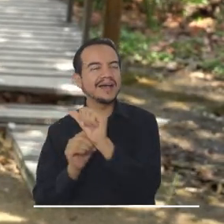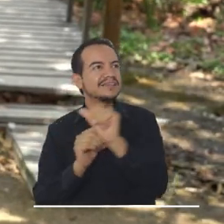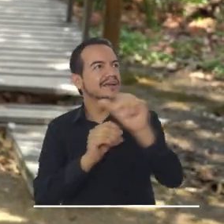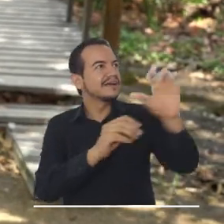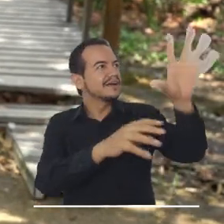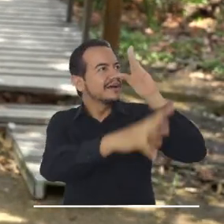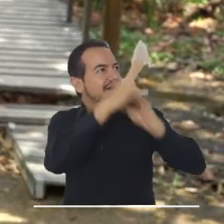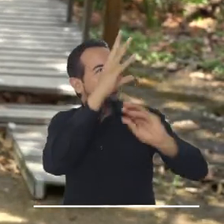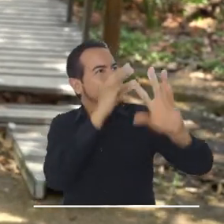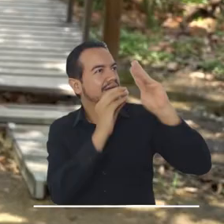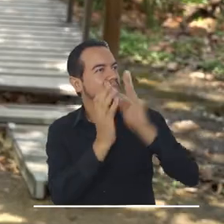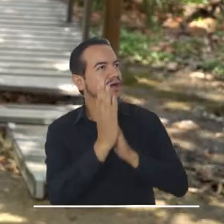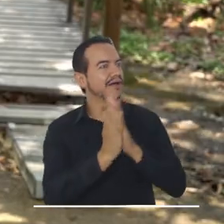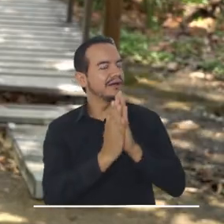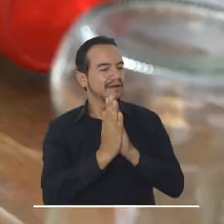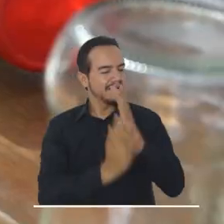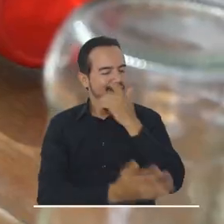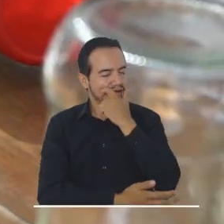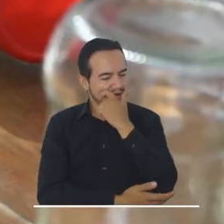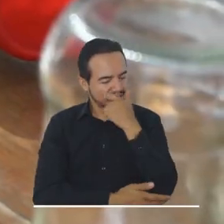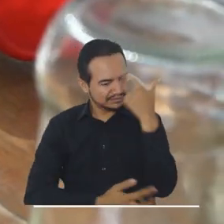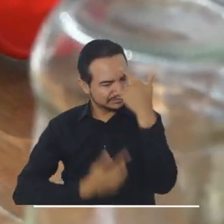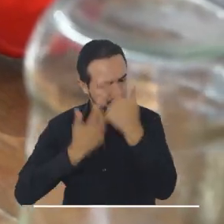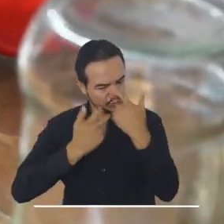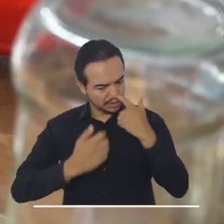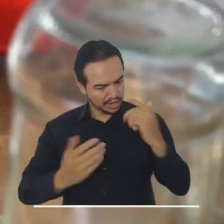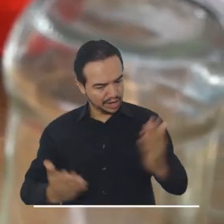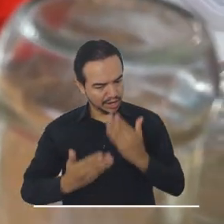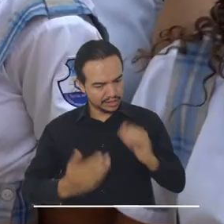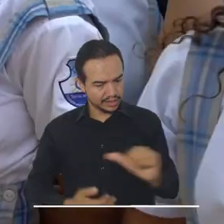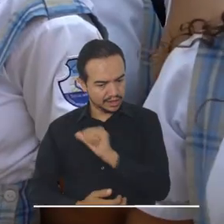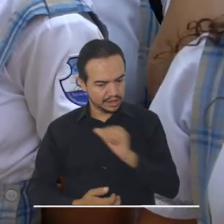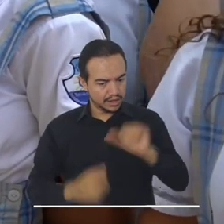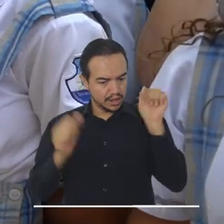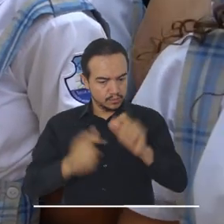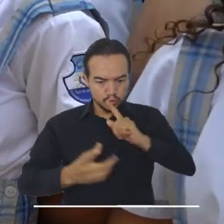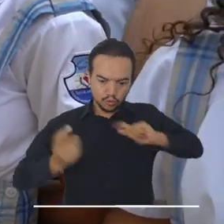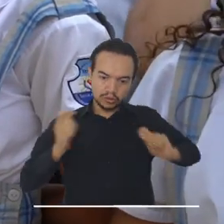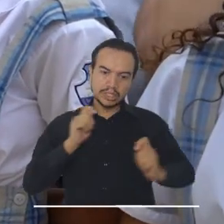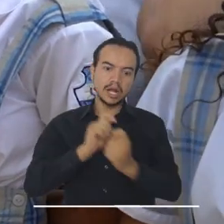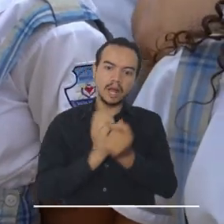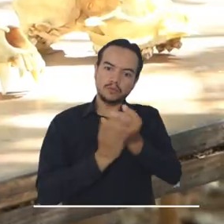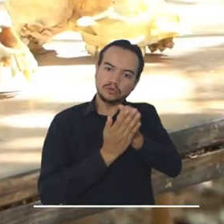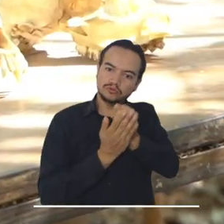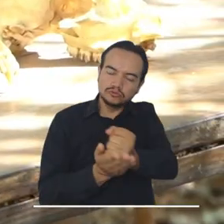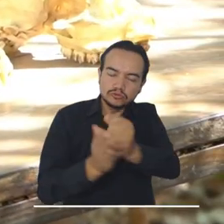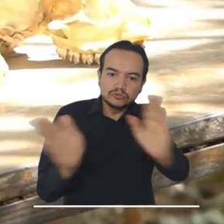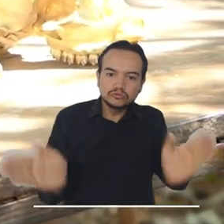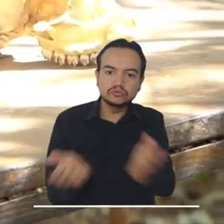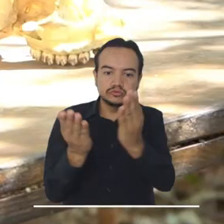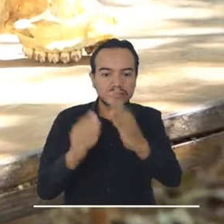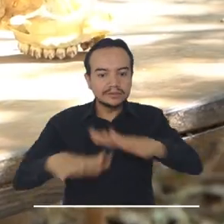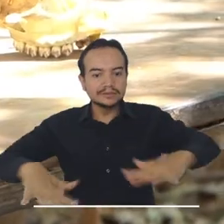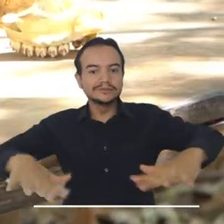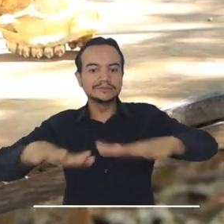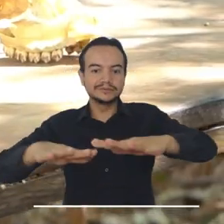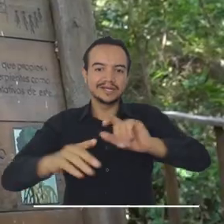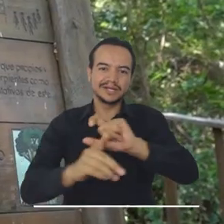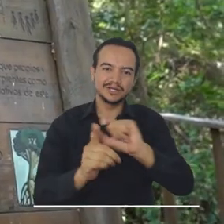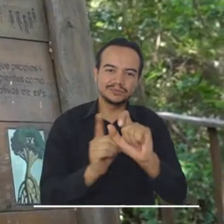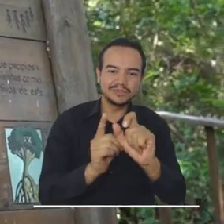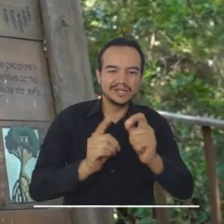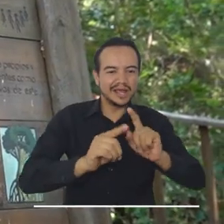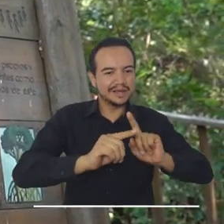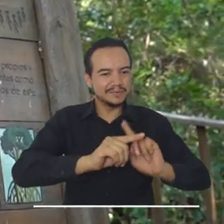una reflexión acerca de que las mujeres somos agentes transformadores que generan cambios positivos en la comunidad y en cada